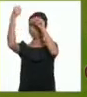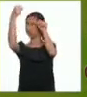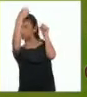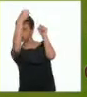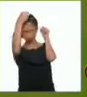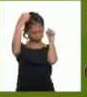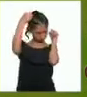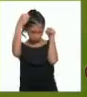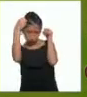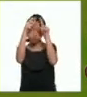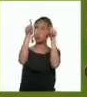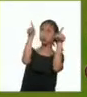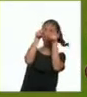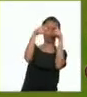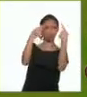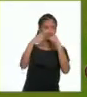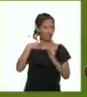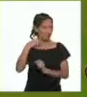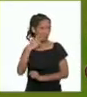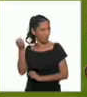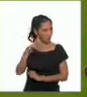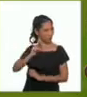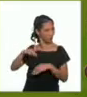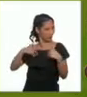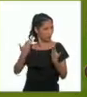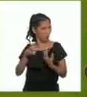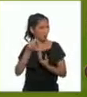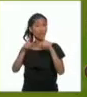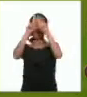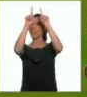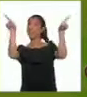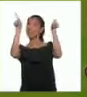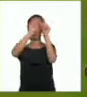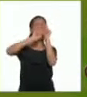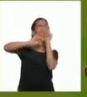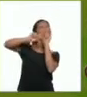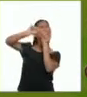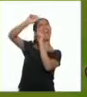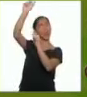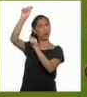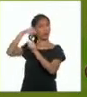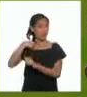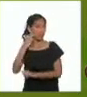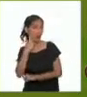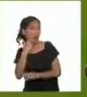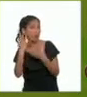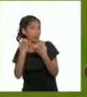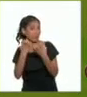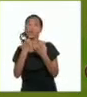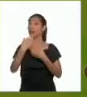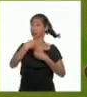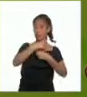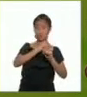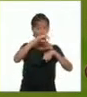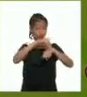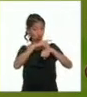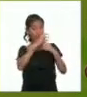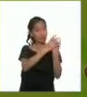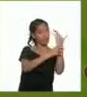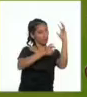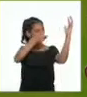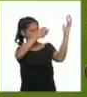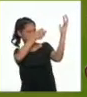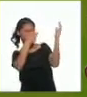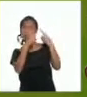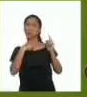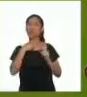pero mi mamá dice que no voy a poder porque las estrellas están muy lejos mi mamá quería ser doctora de árboles pero mi abuela